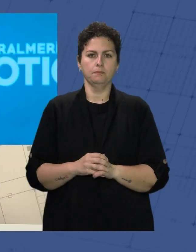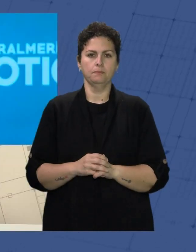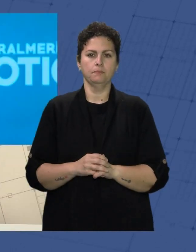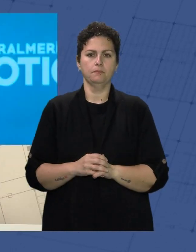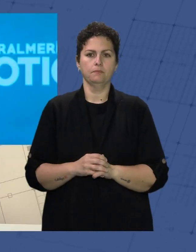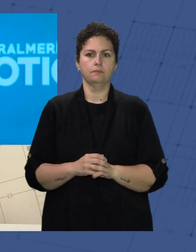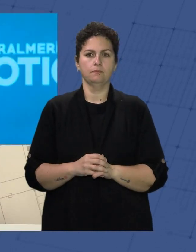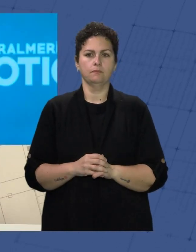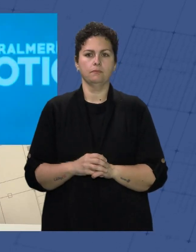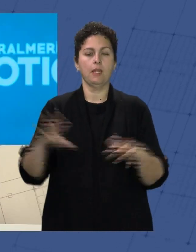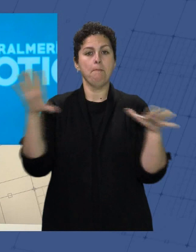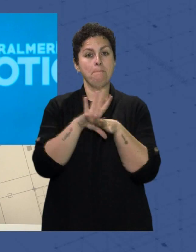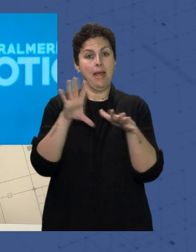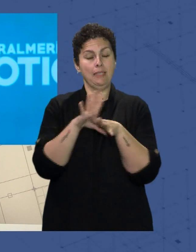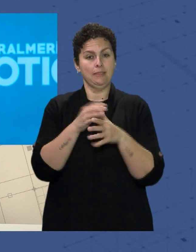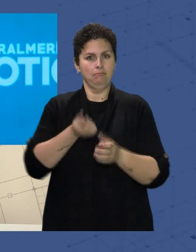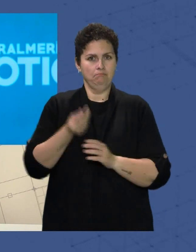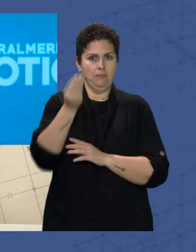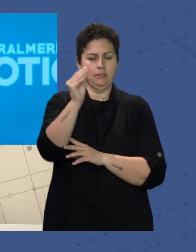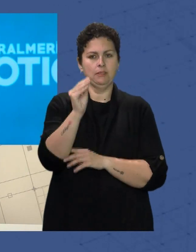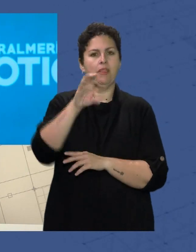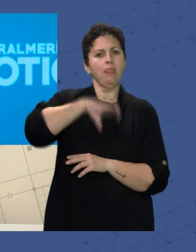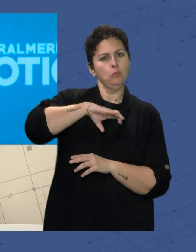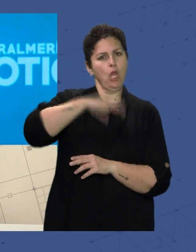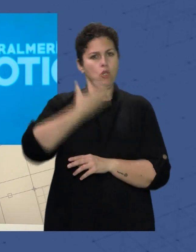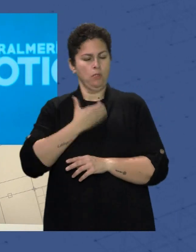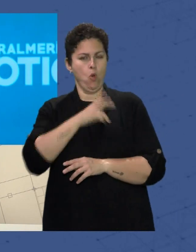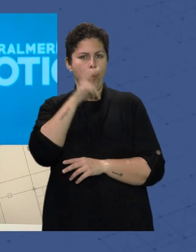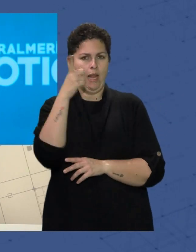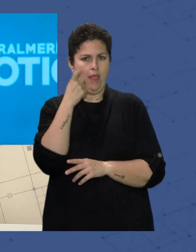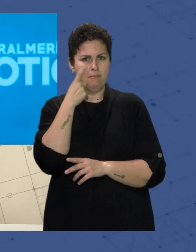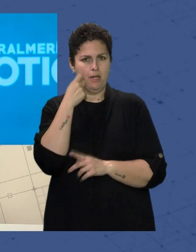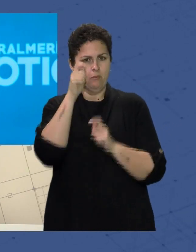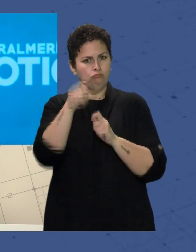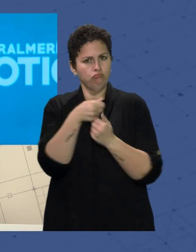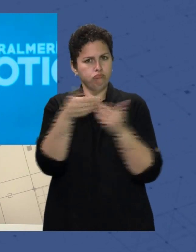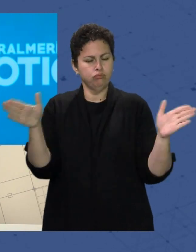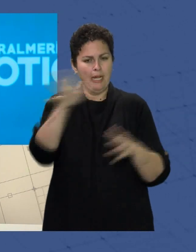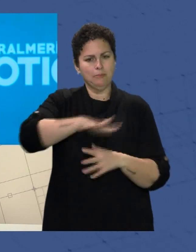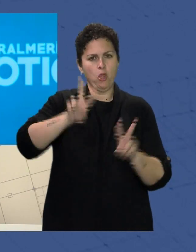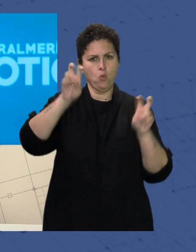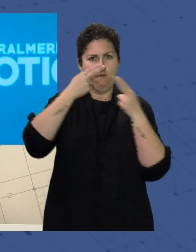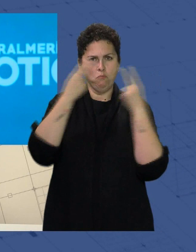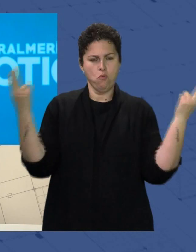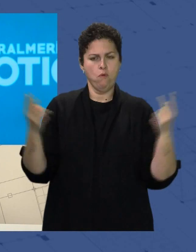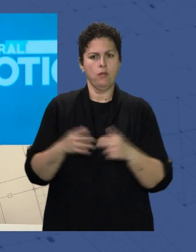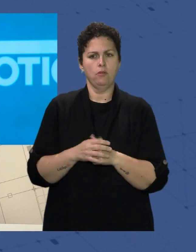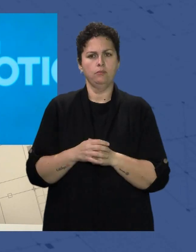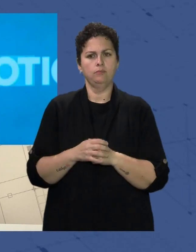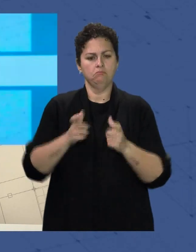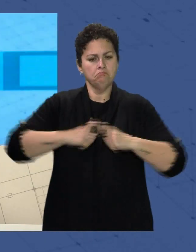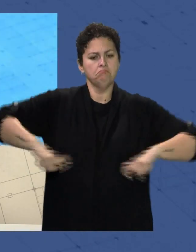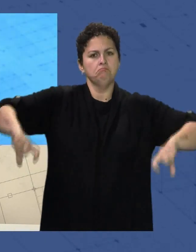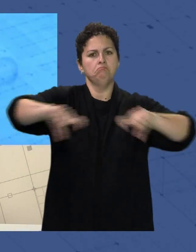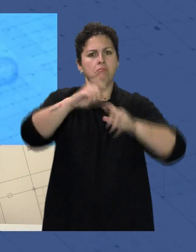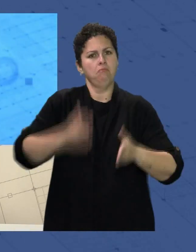Más del martes Cuando Diputación Y Ayuntamiento De Huercal de Almería Inauguraban Un nuevo espacio público Con pista deportiva En